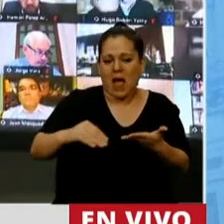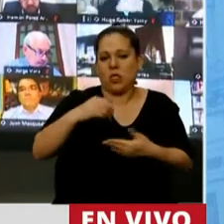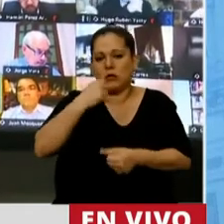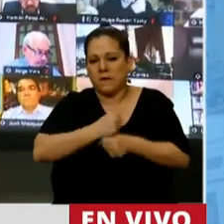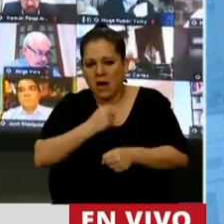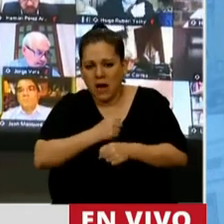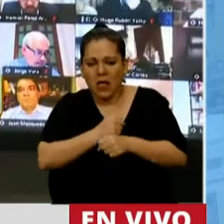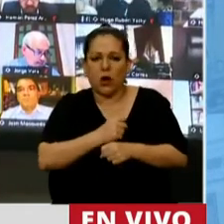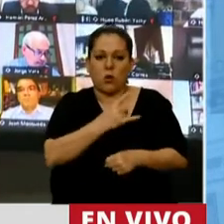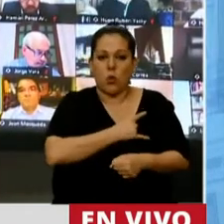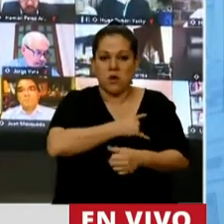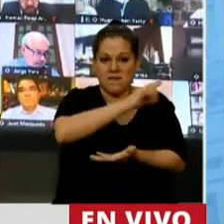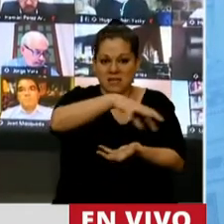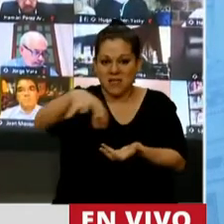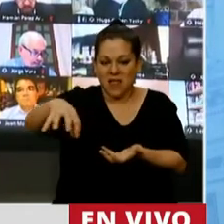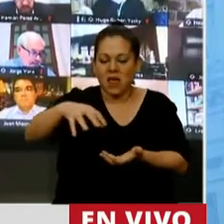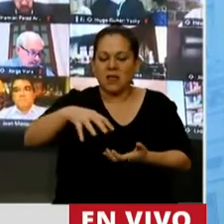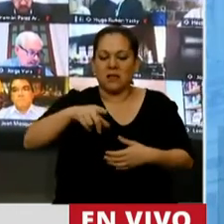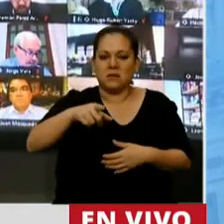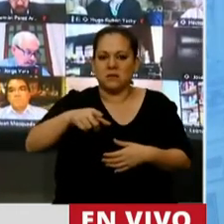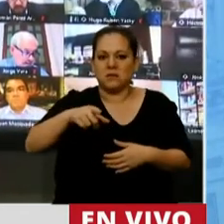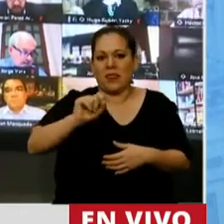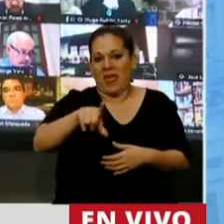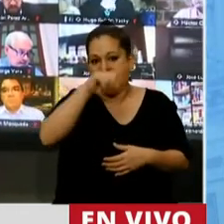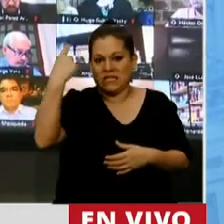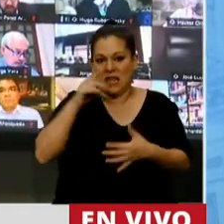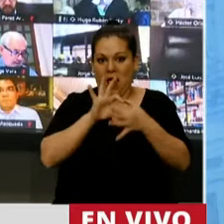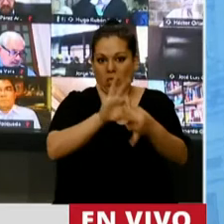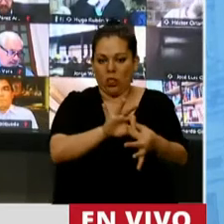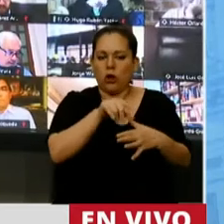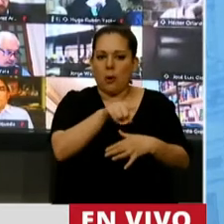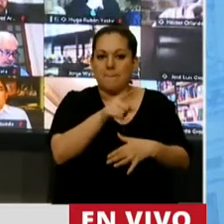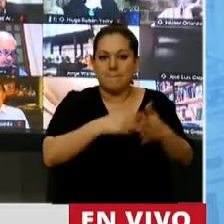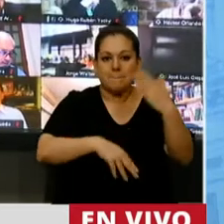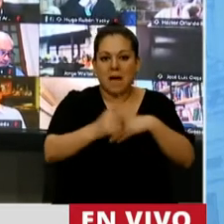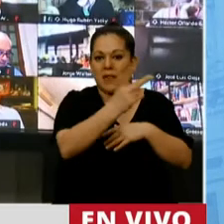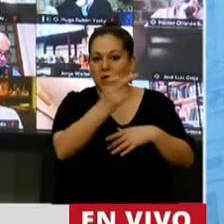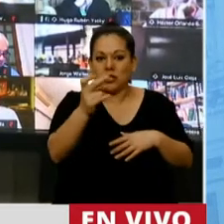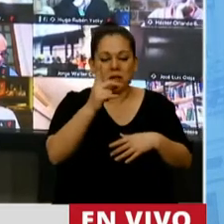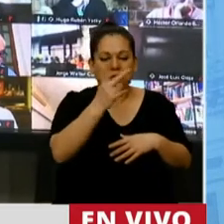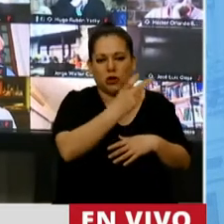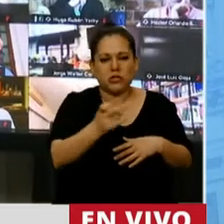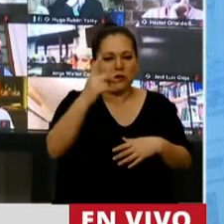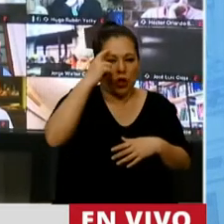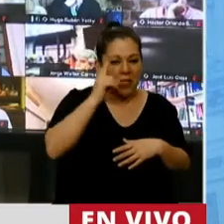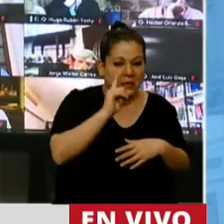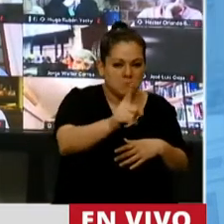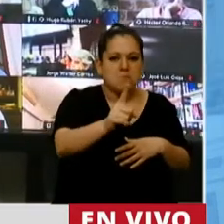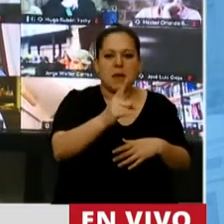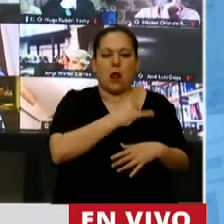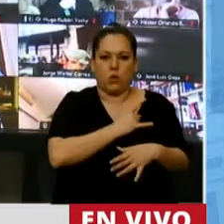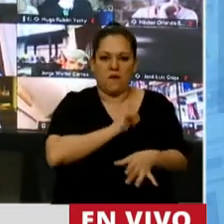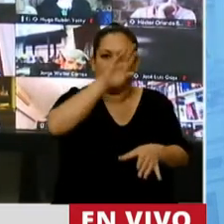trabajadores de las universidades nacionales, del Estado Nacional, más de 210.000, 215.000 están en las